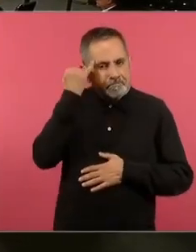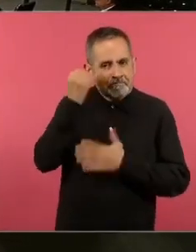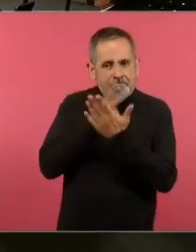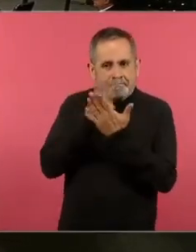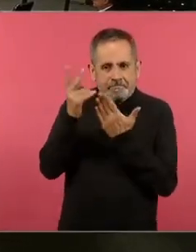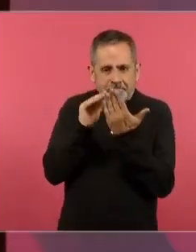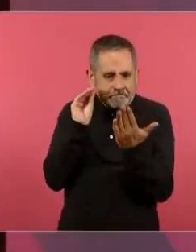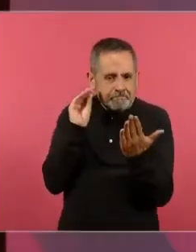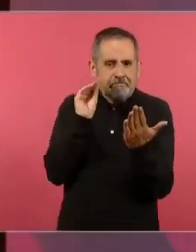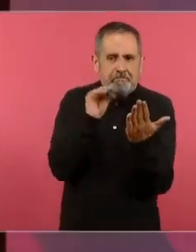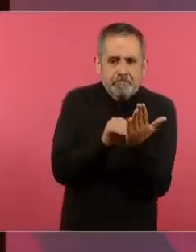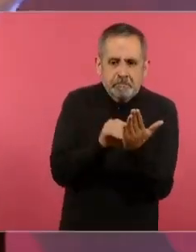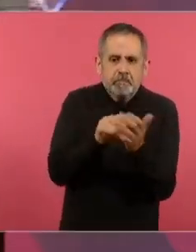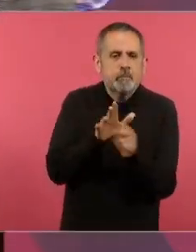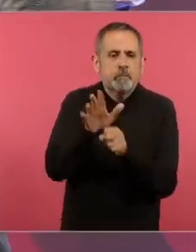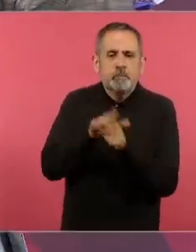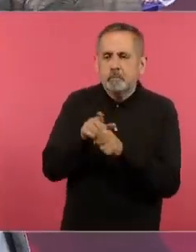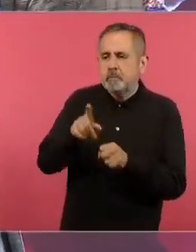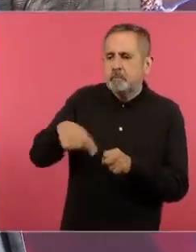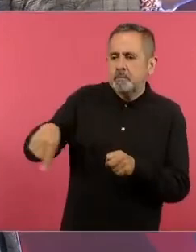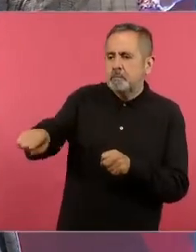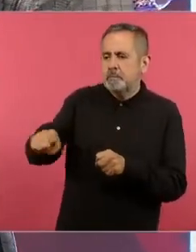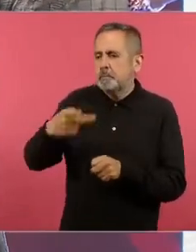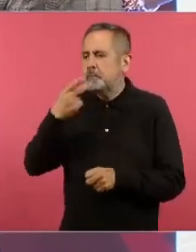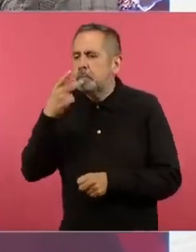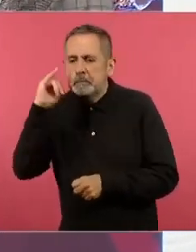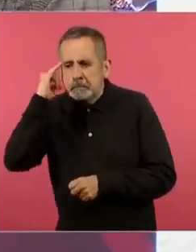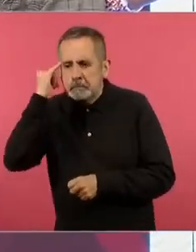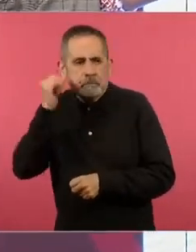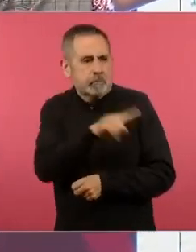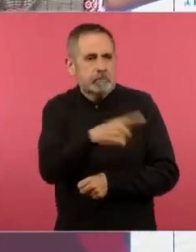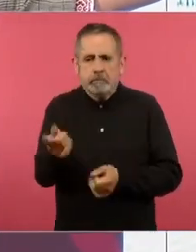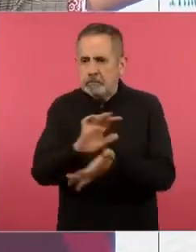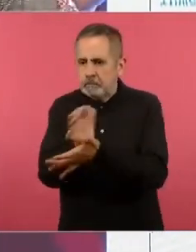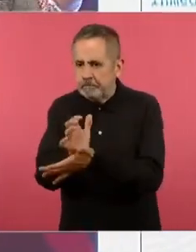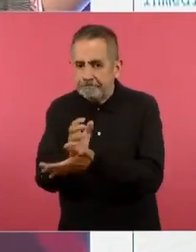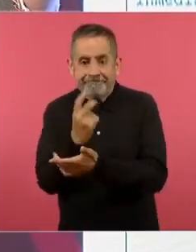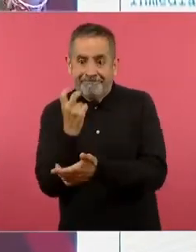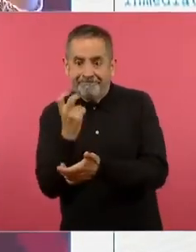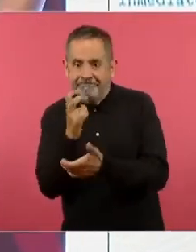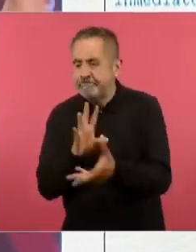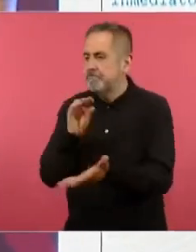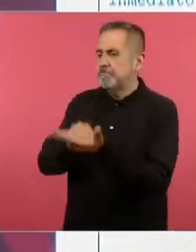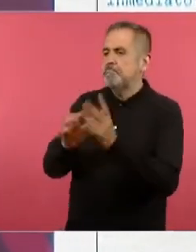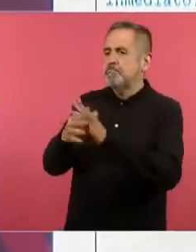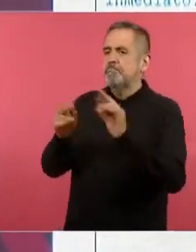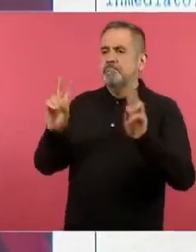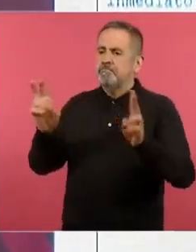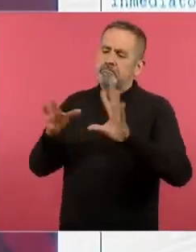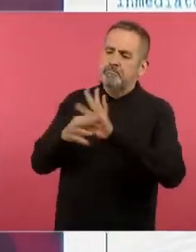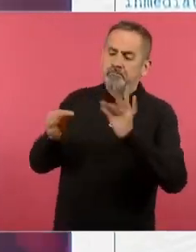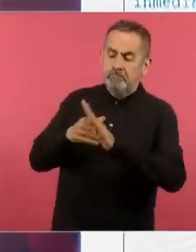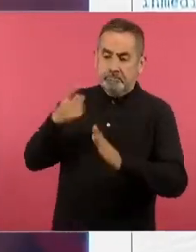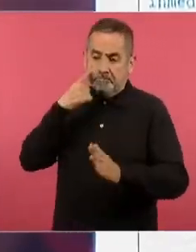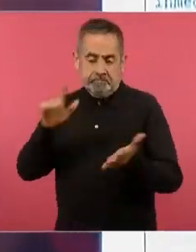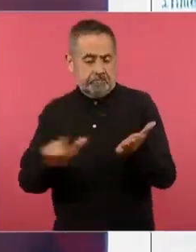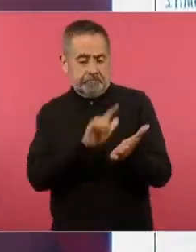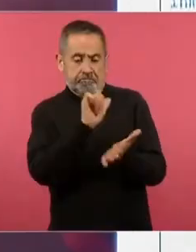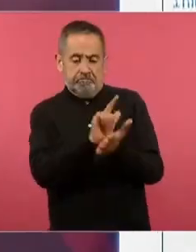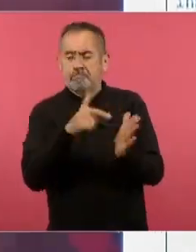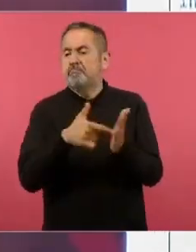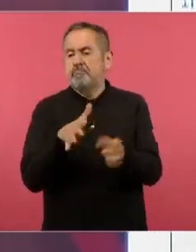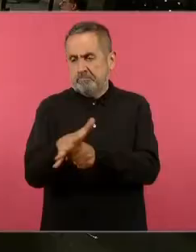pues un poco se retribuye este asunto de la igualdad en torno a la ley de los pueblos